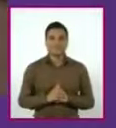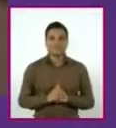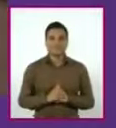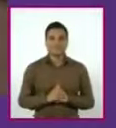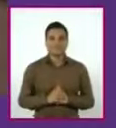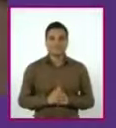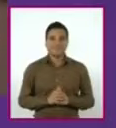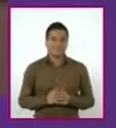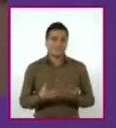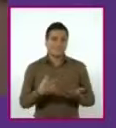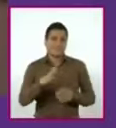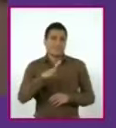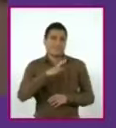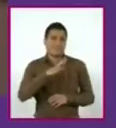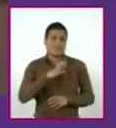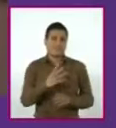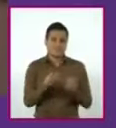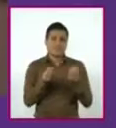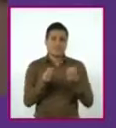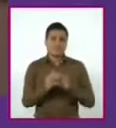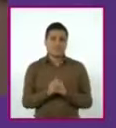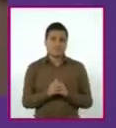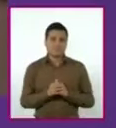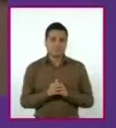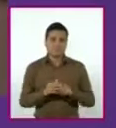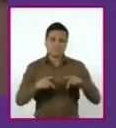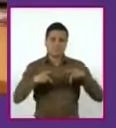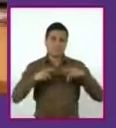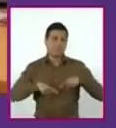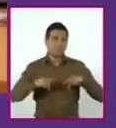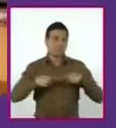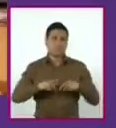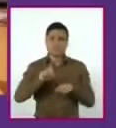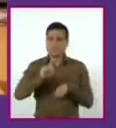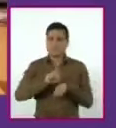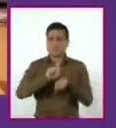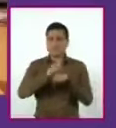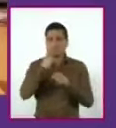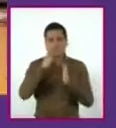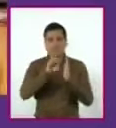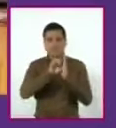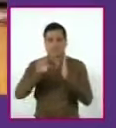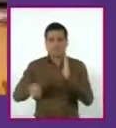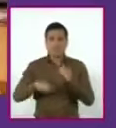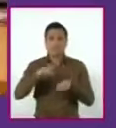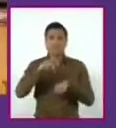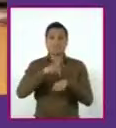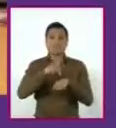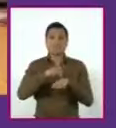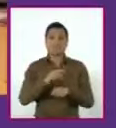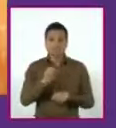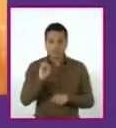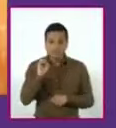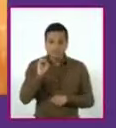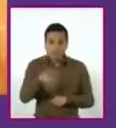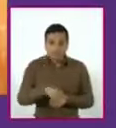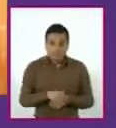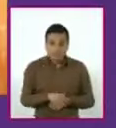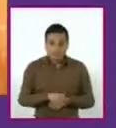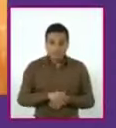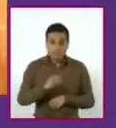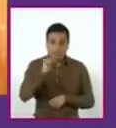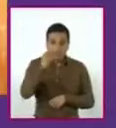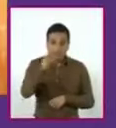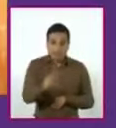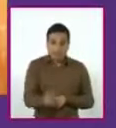Entonces, pues, hay muchísimos otros ejemplos de caída libre de la vida cotidiana. Por ejemplo, cuando tú avientas una piedrita a un pozo para ver qué tan profundo es. ¿Qué te parece